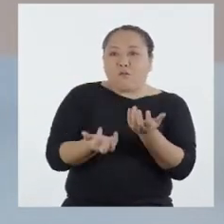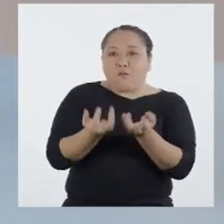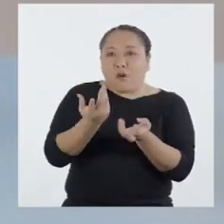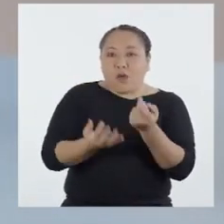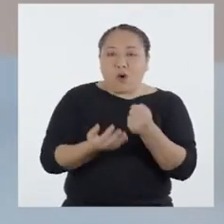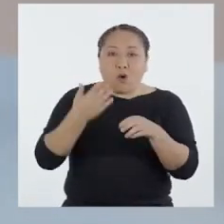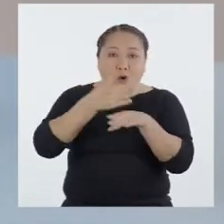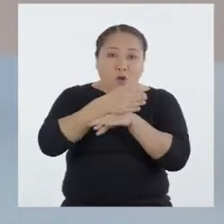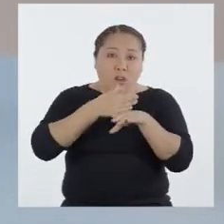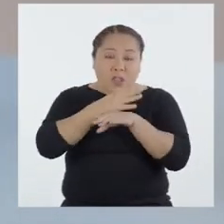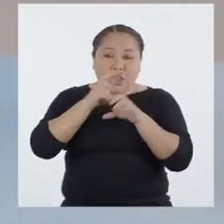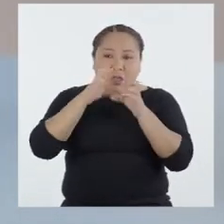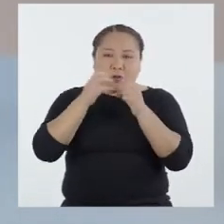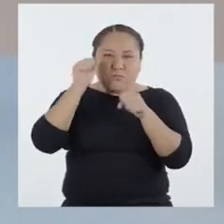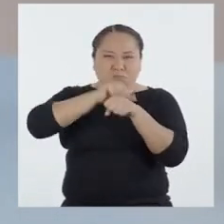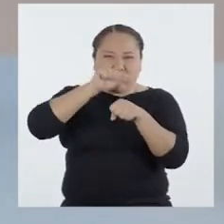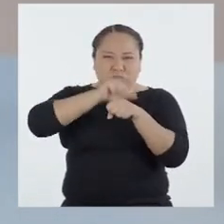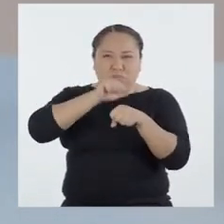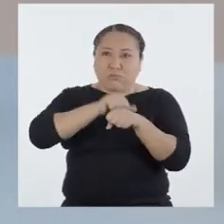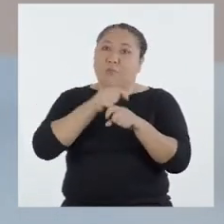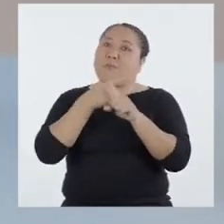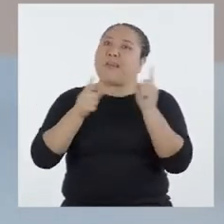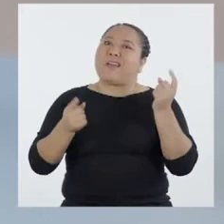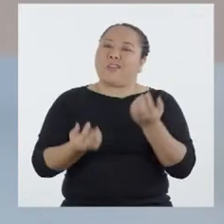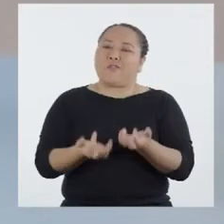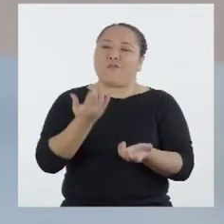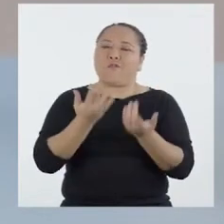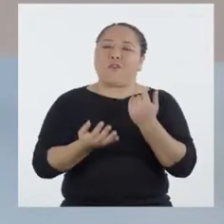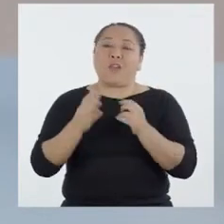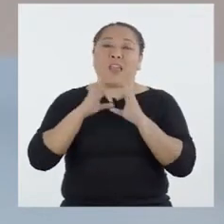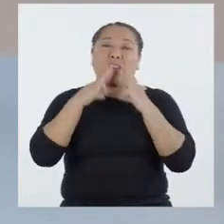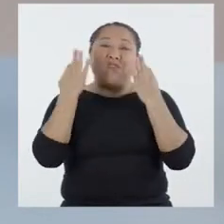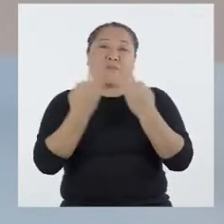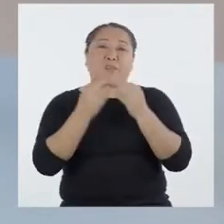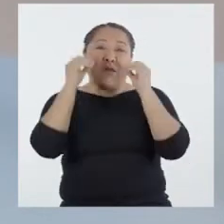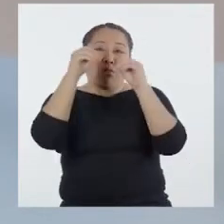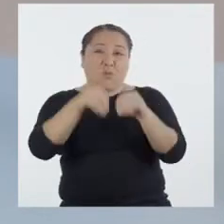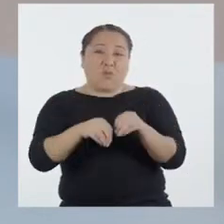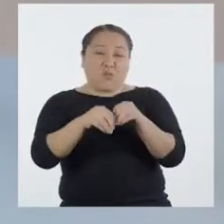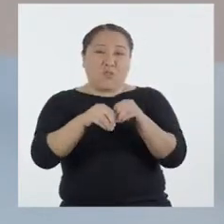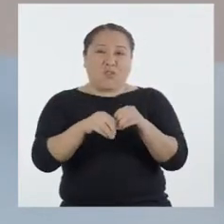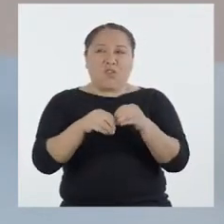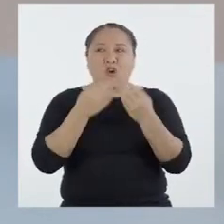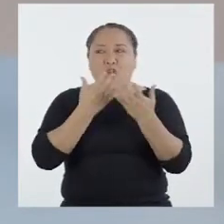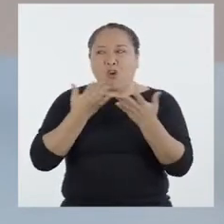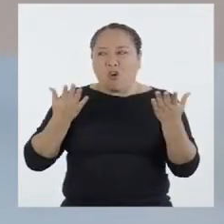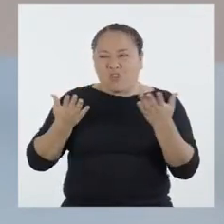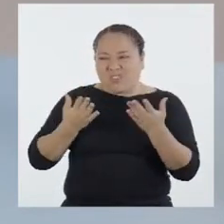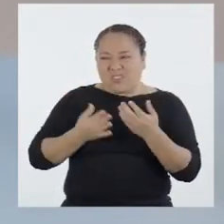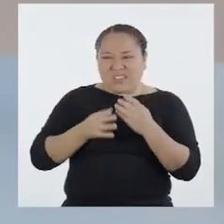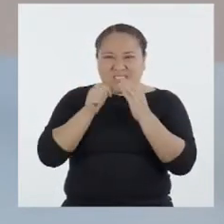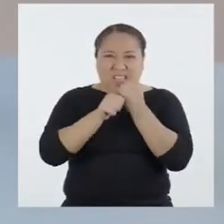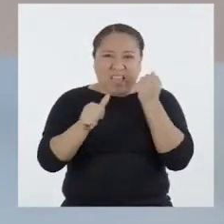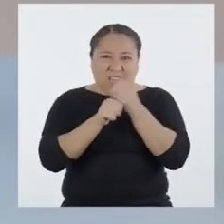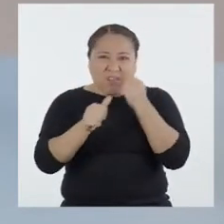que se produce con leña y carbón. Pero el fuego que las familias producen con restos agrícolas o excrementos